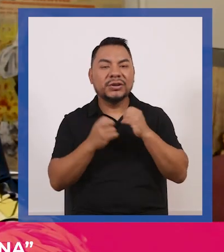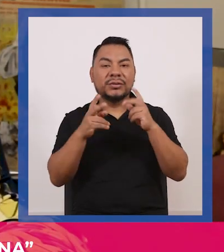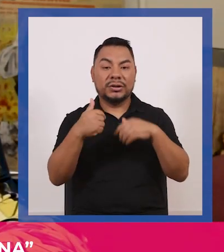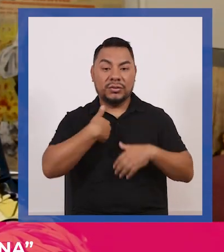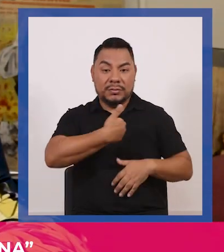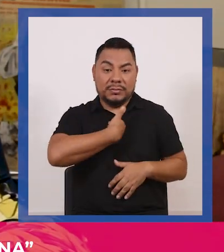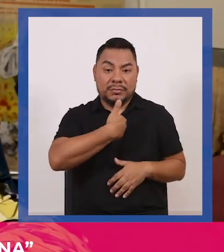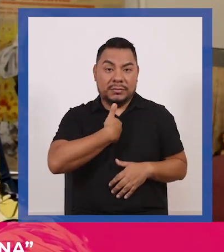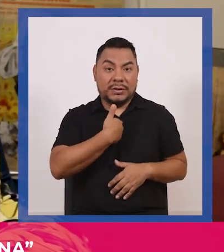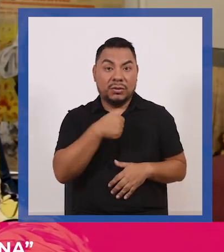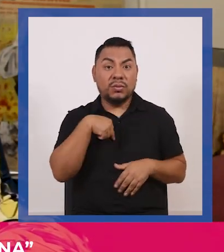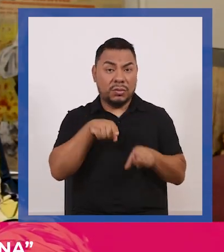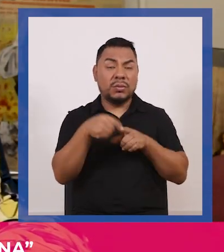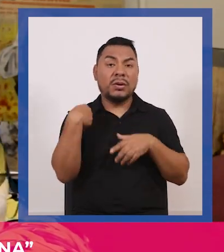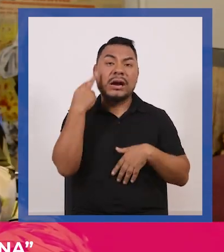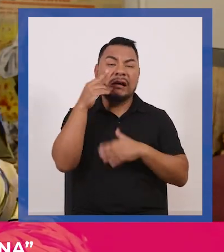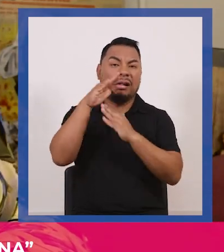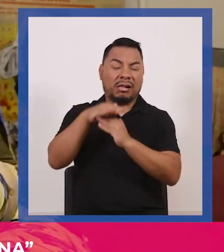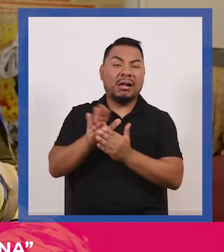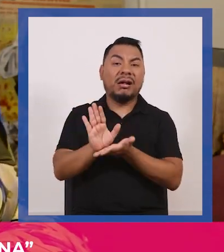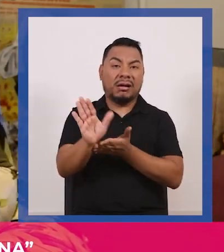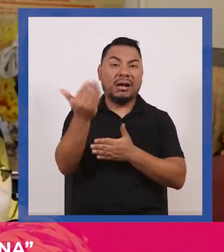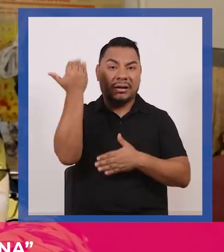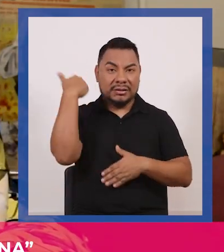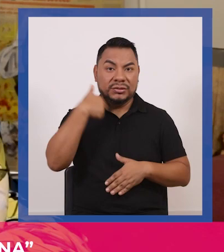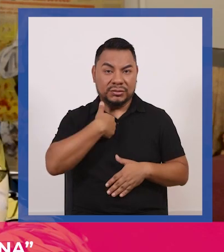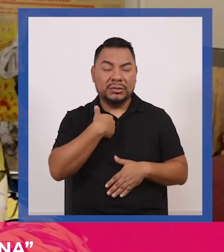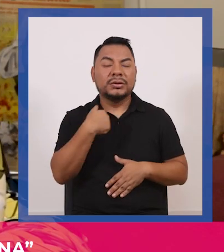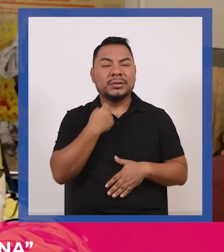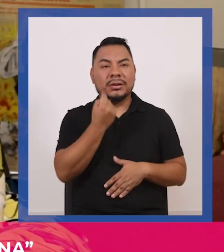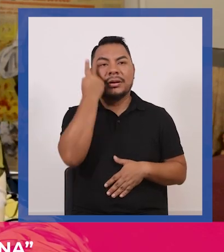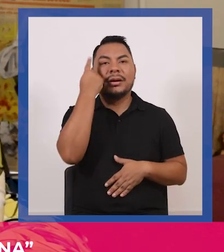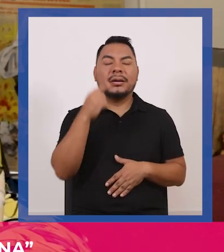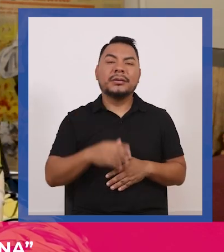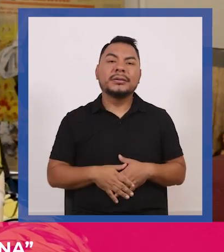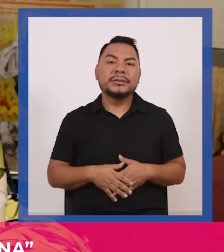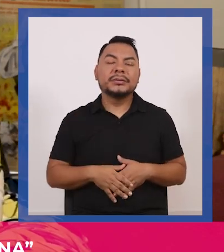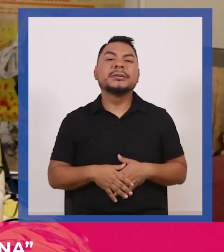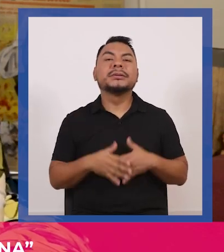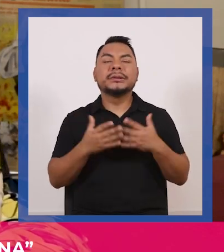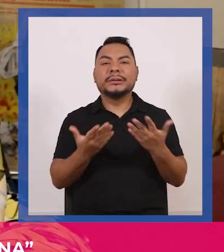he sido racista y cuando lo entendí dije ah ok esto